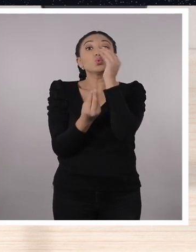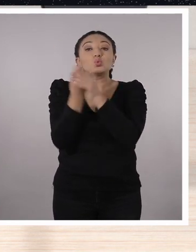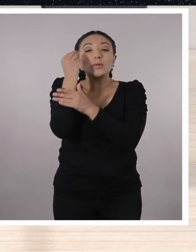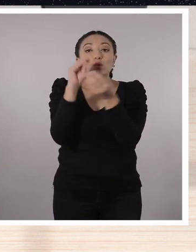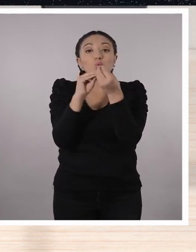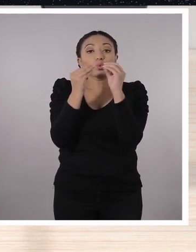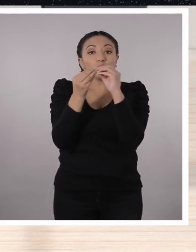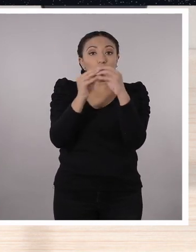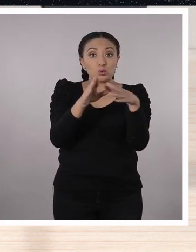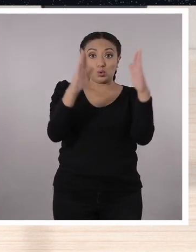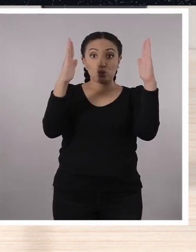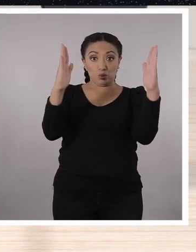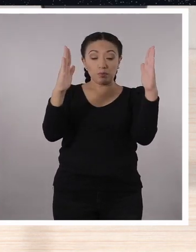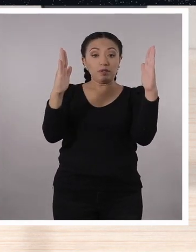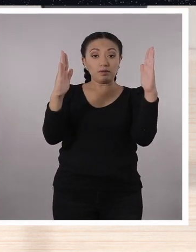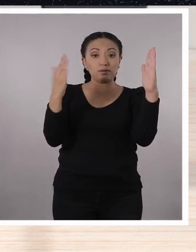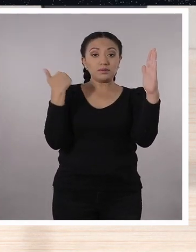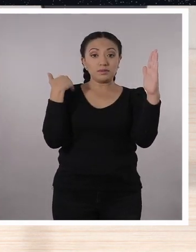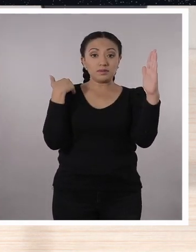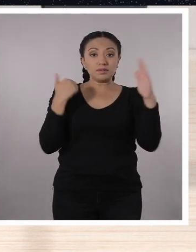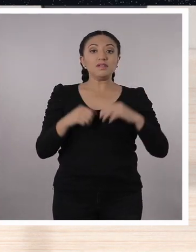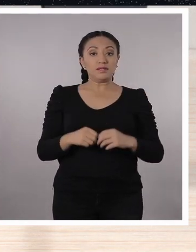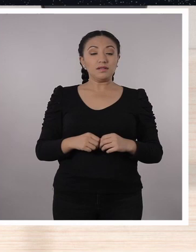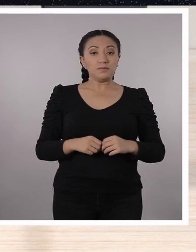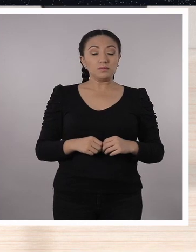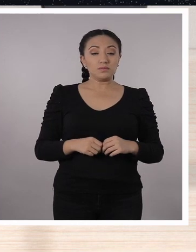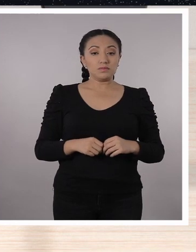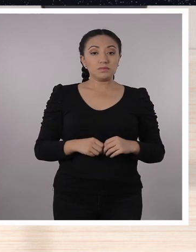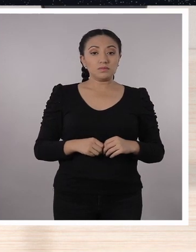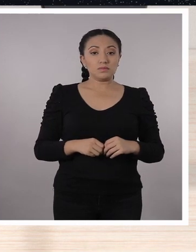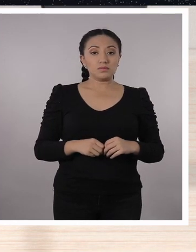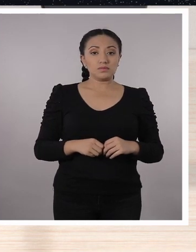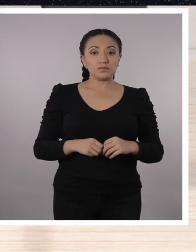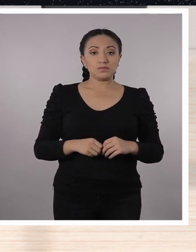el nuevo número que tenemos nosotros originalmente es el...